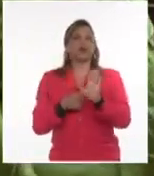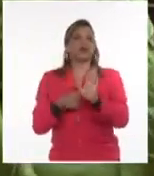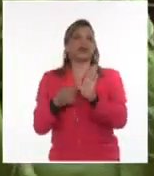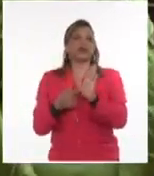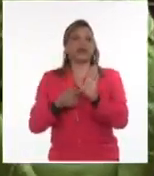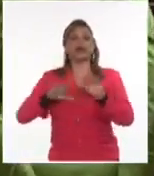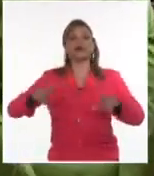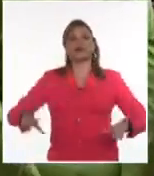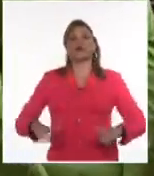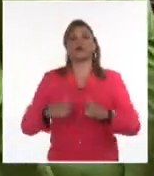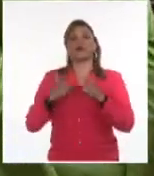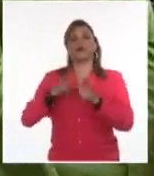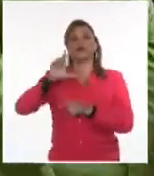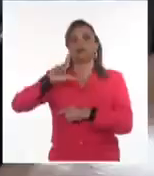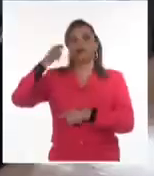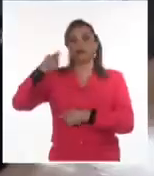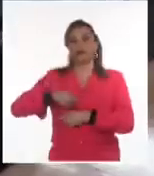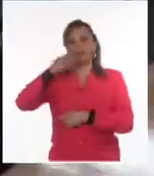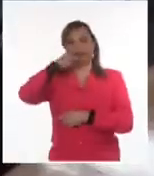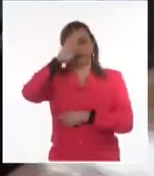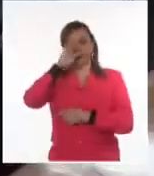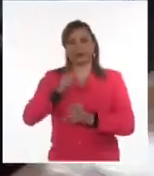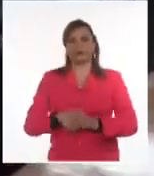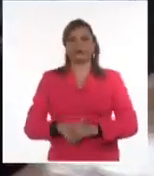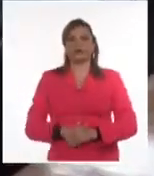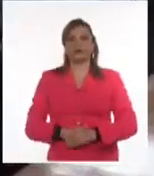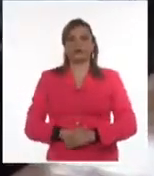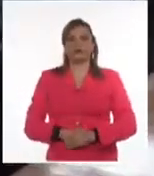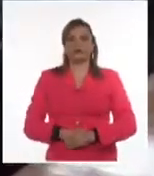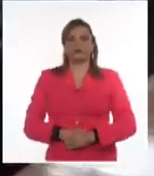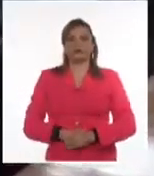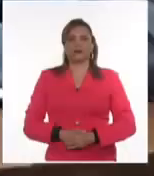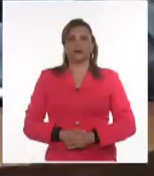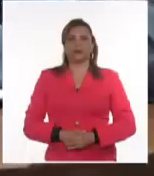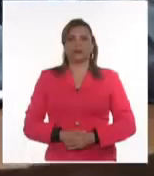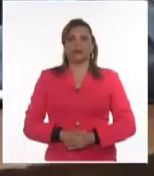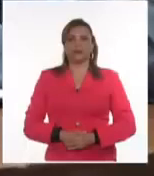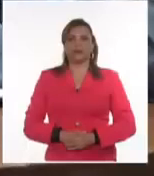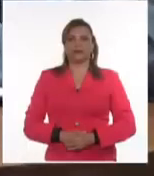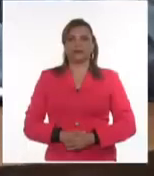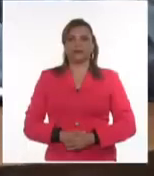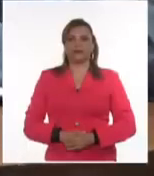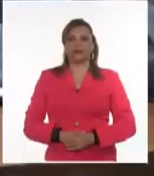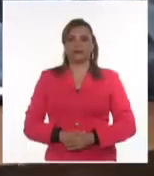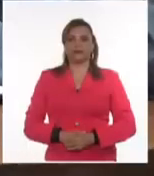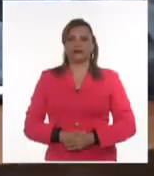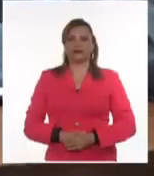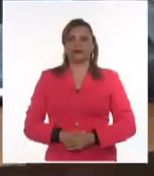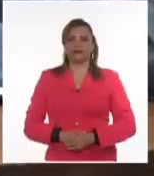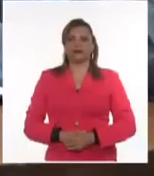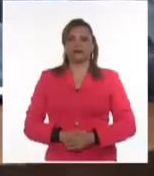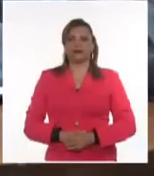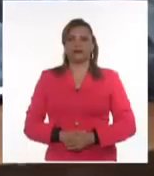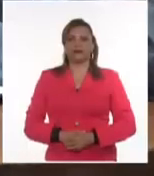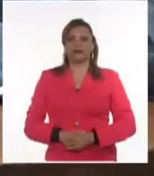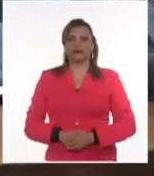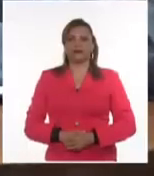cumplimiento de la legalidad socialista. Raidel Rafoso Martínez de Pinillos y Manuel Alejandro Reyes para el Canal Cubano de